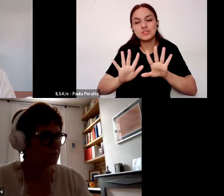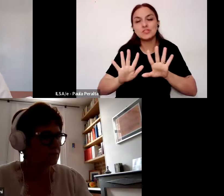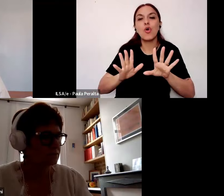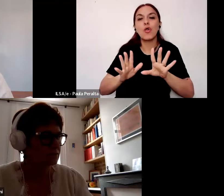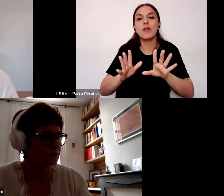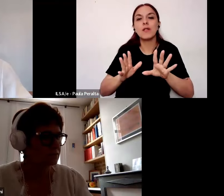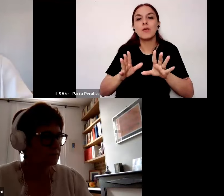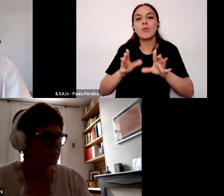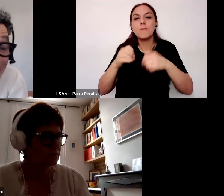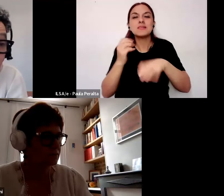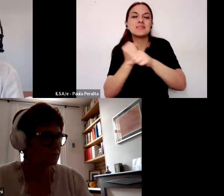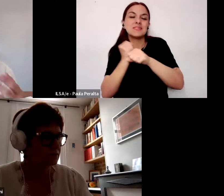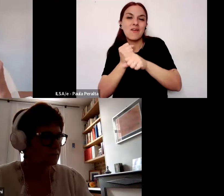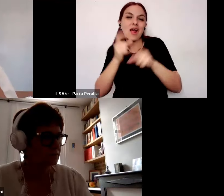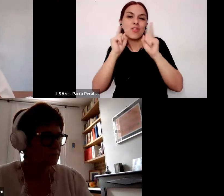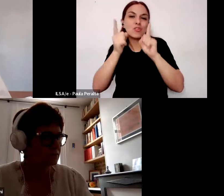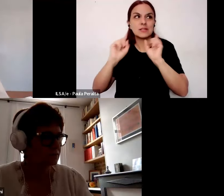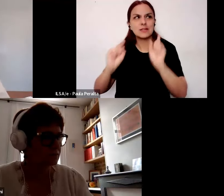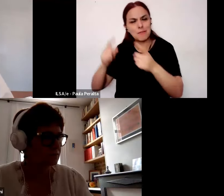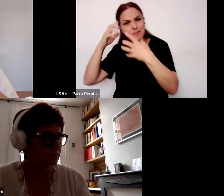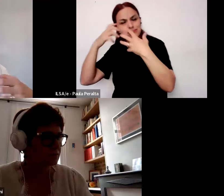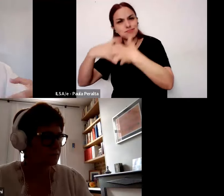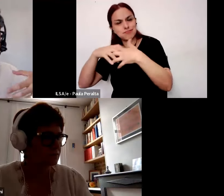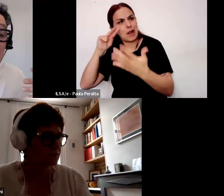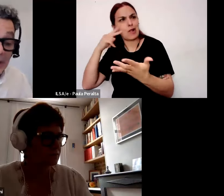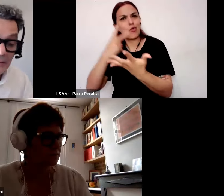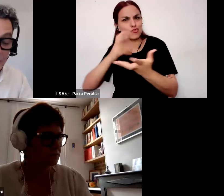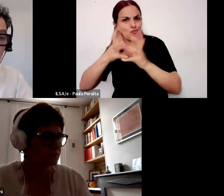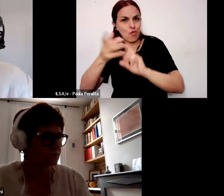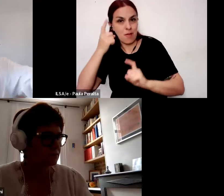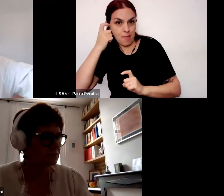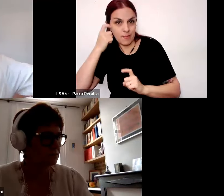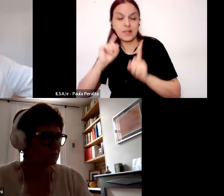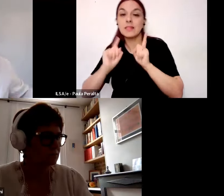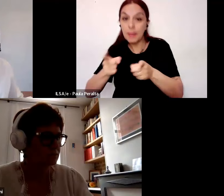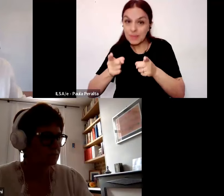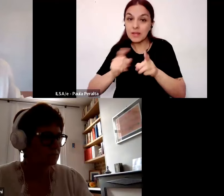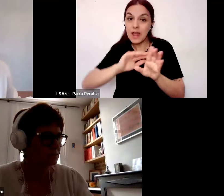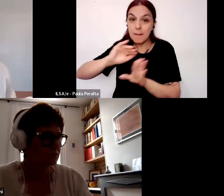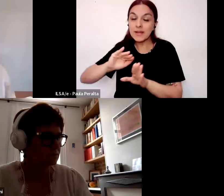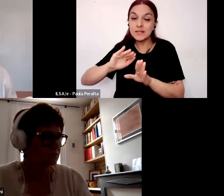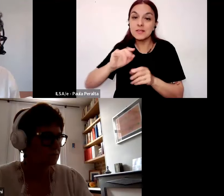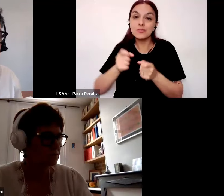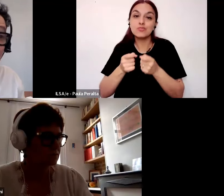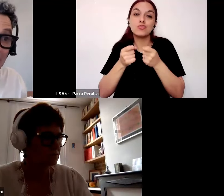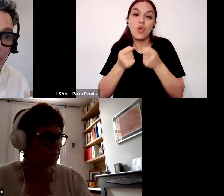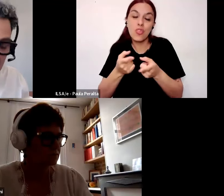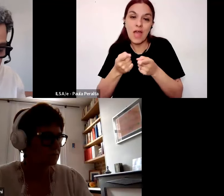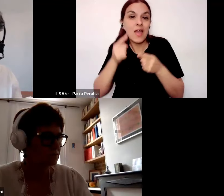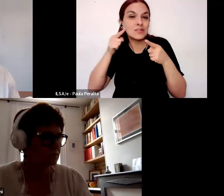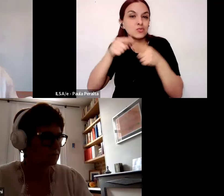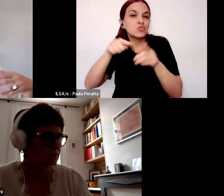profesional reflexiva reconociendo estas formas de saber sino que también genera las condiciones institucionales